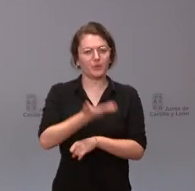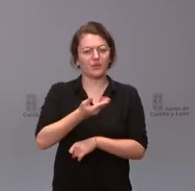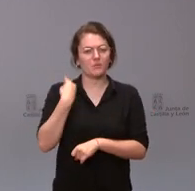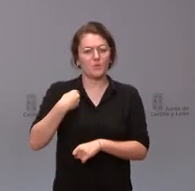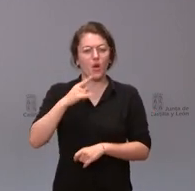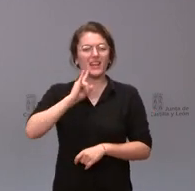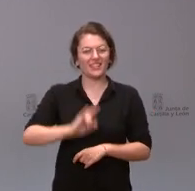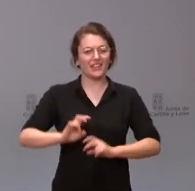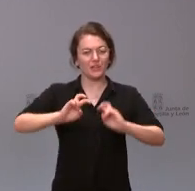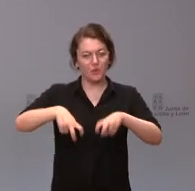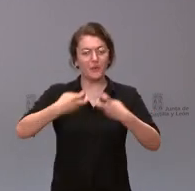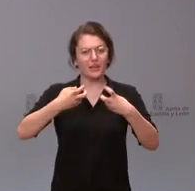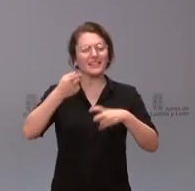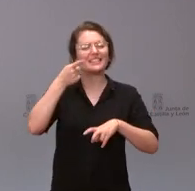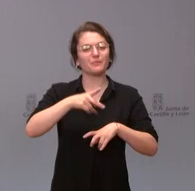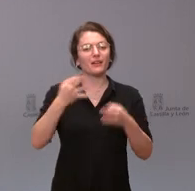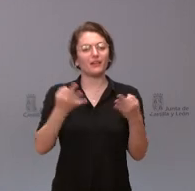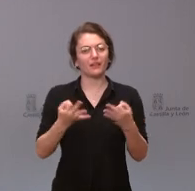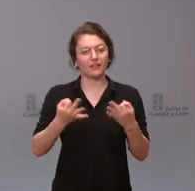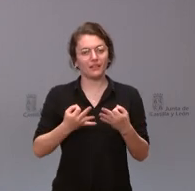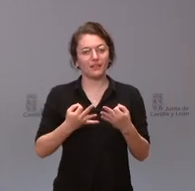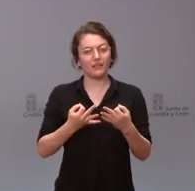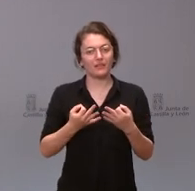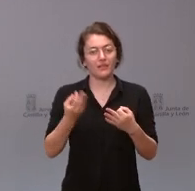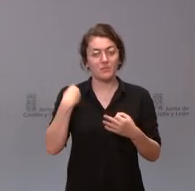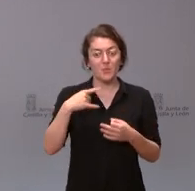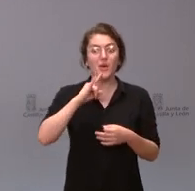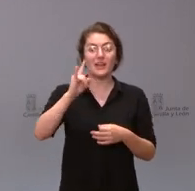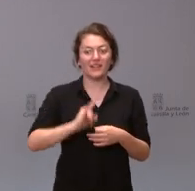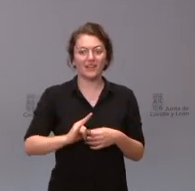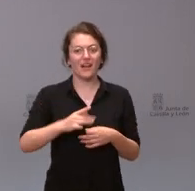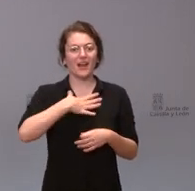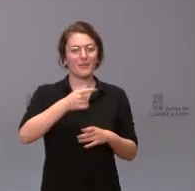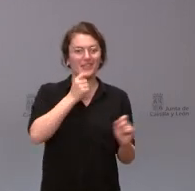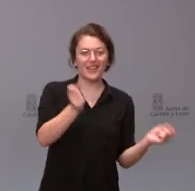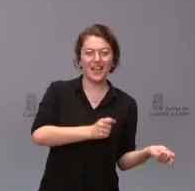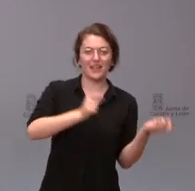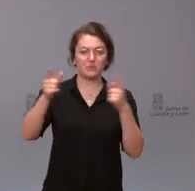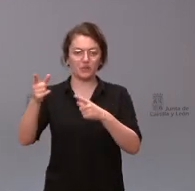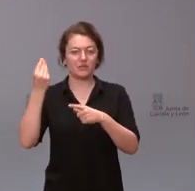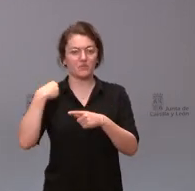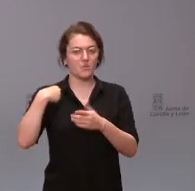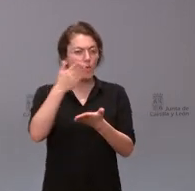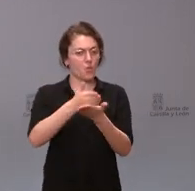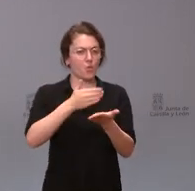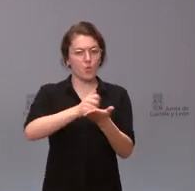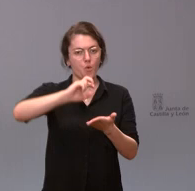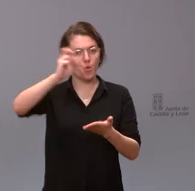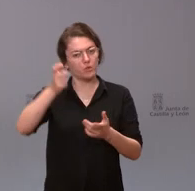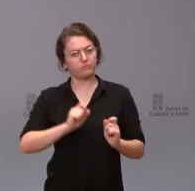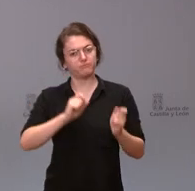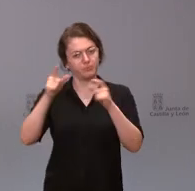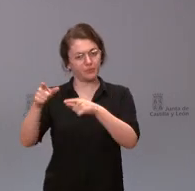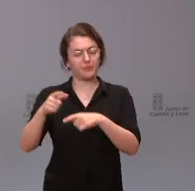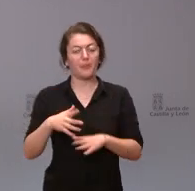sino que además parte de esta energía somos capaces de exportarla a otras comunidades más de España esto no impide en modo